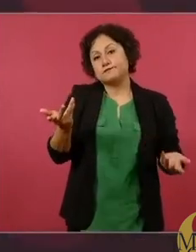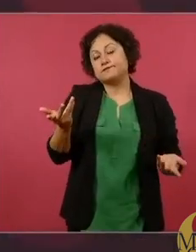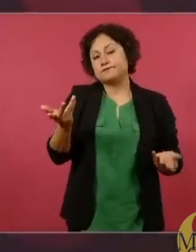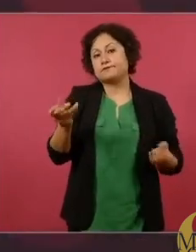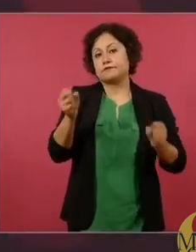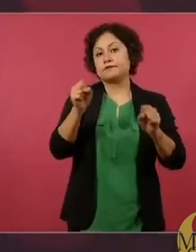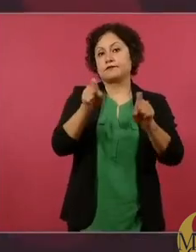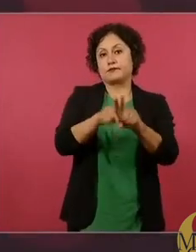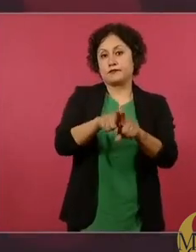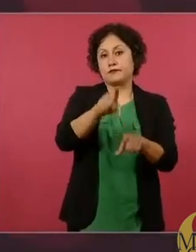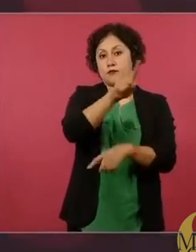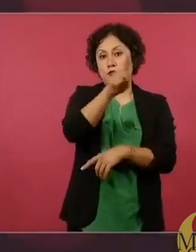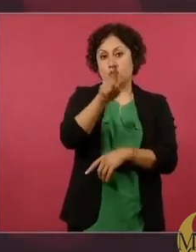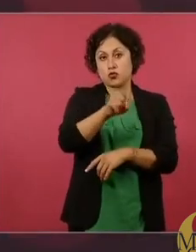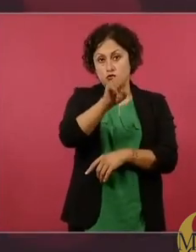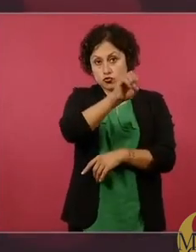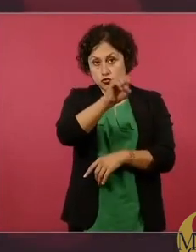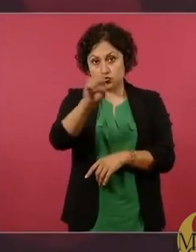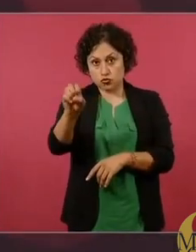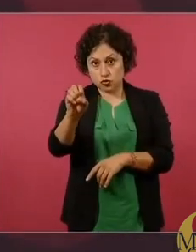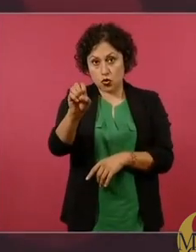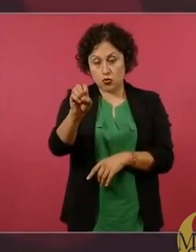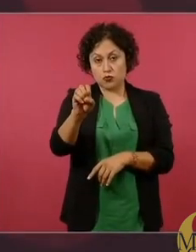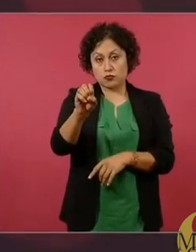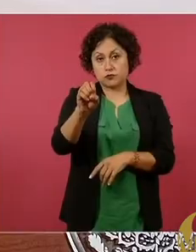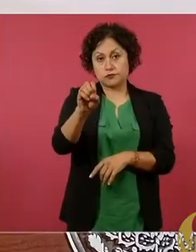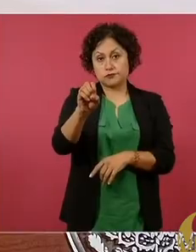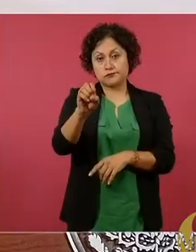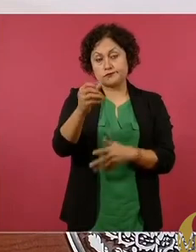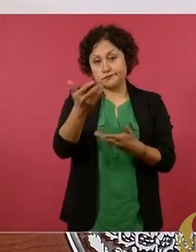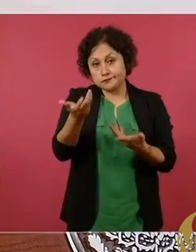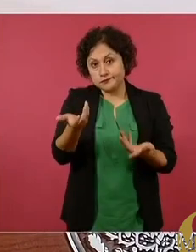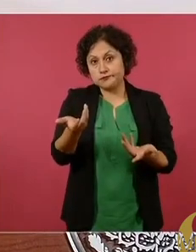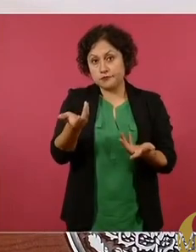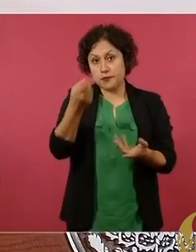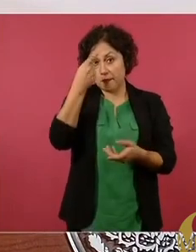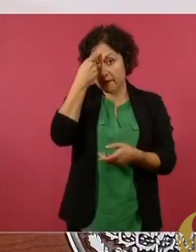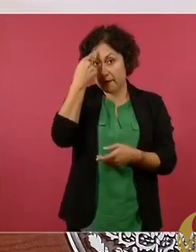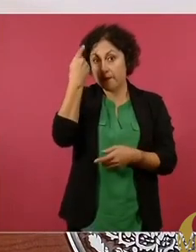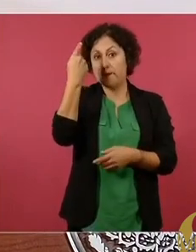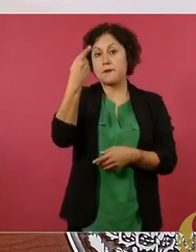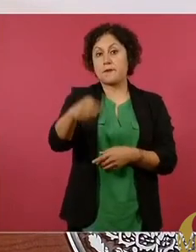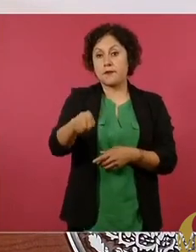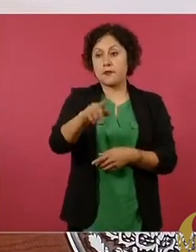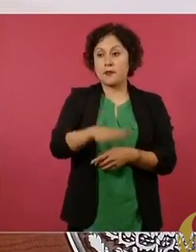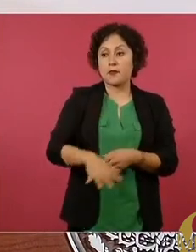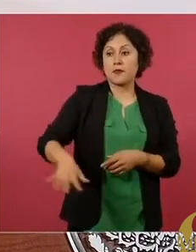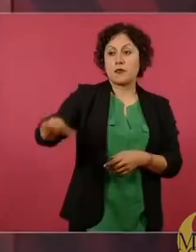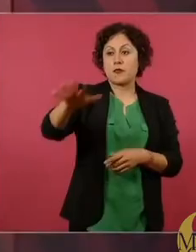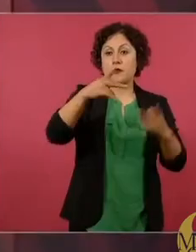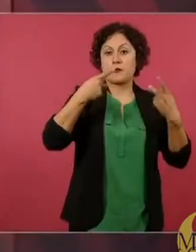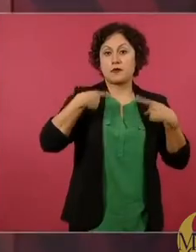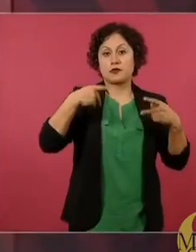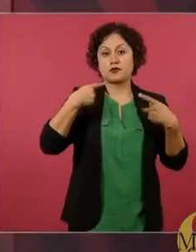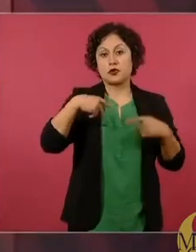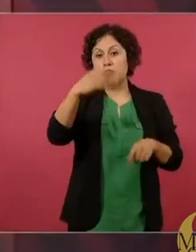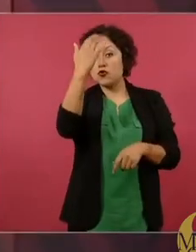que se conozcan los animales,